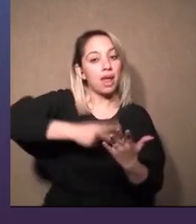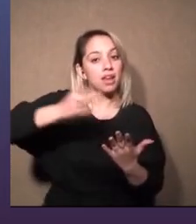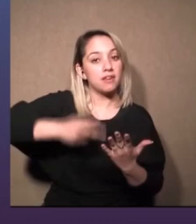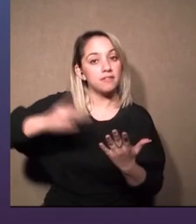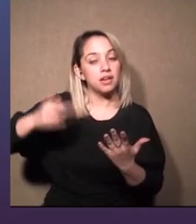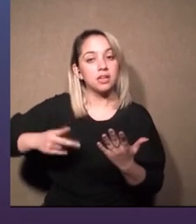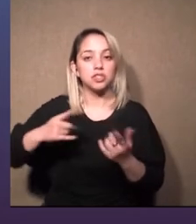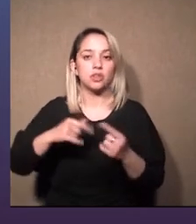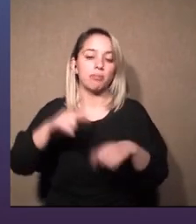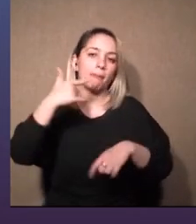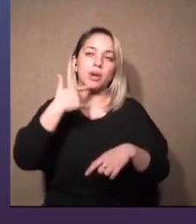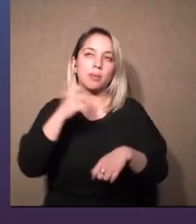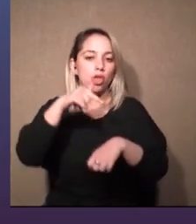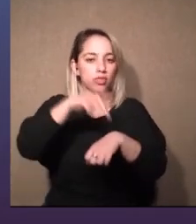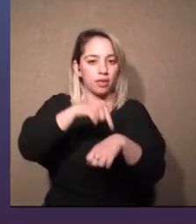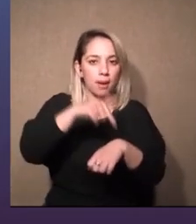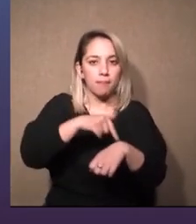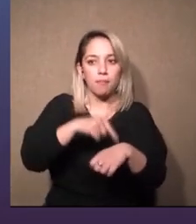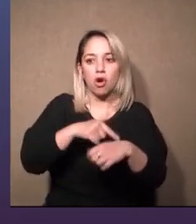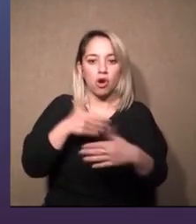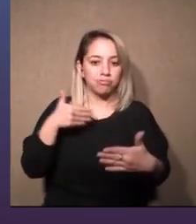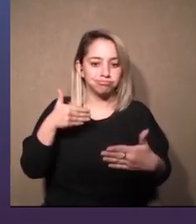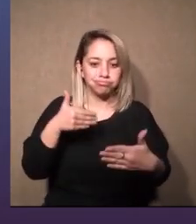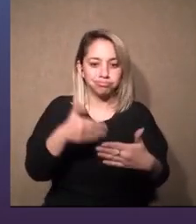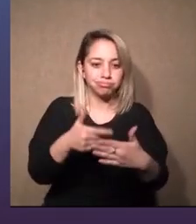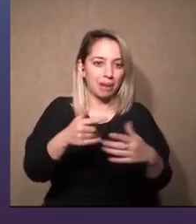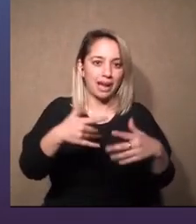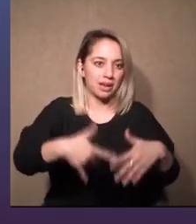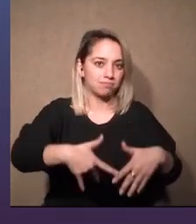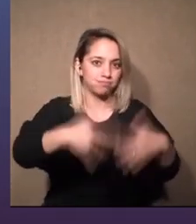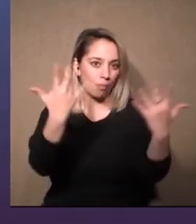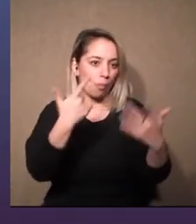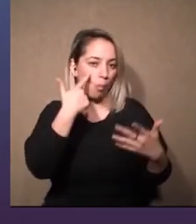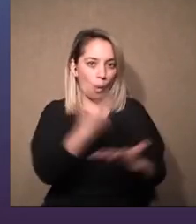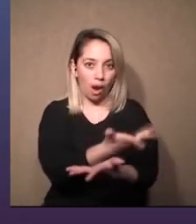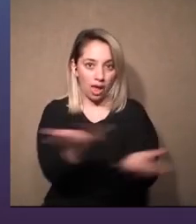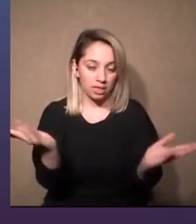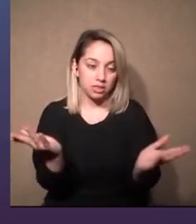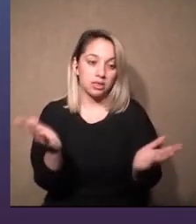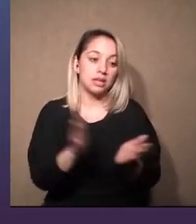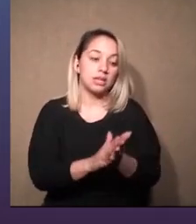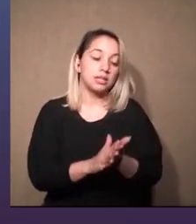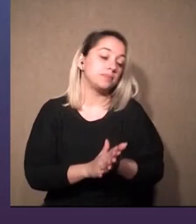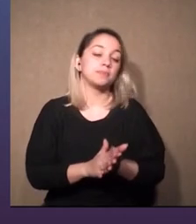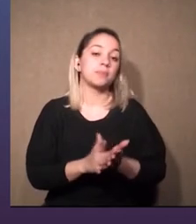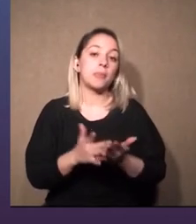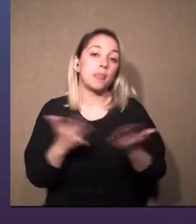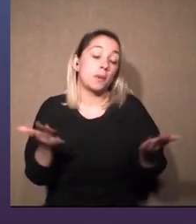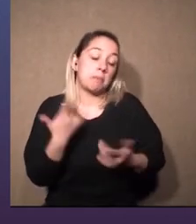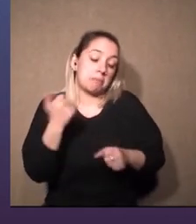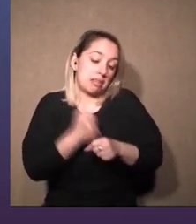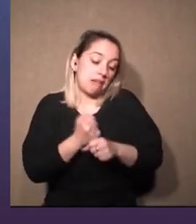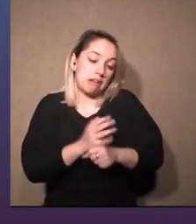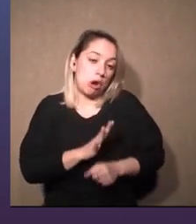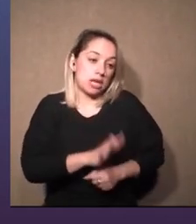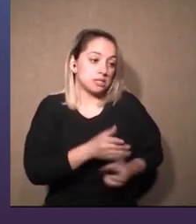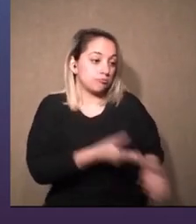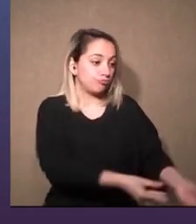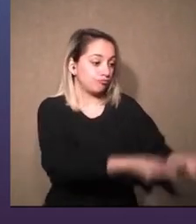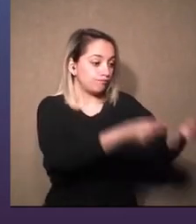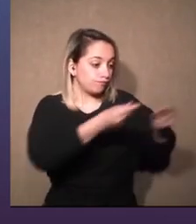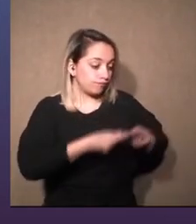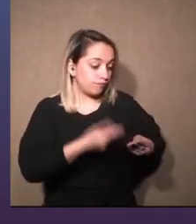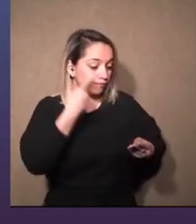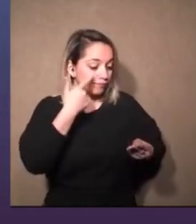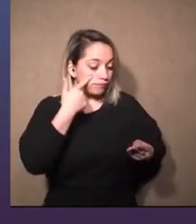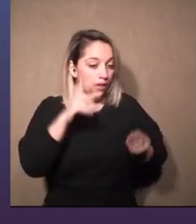de los tiempos que tenemos para llegar a ese estreno y bueno mi trabajo es el recibir este